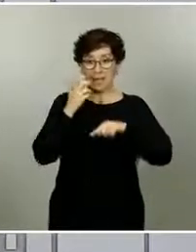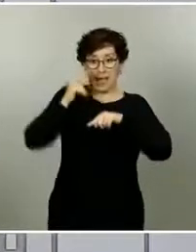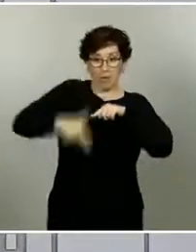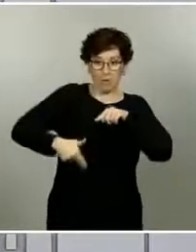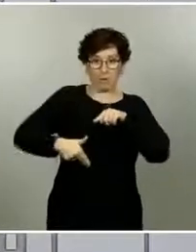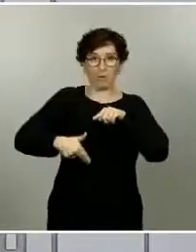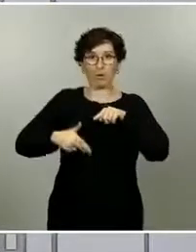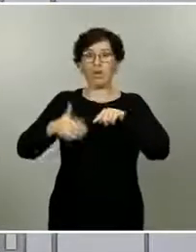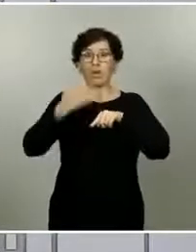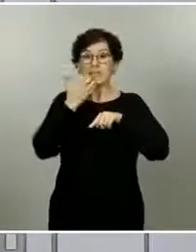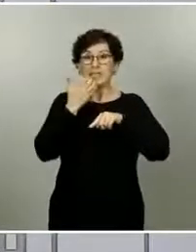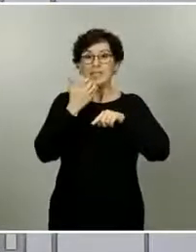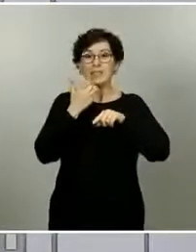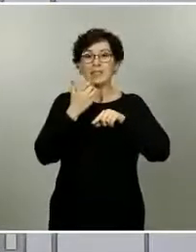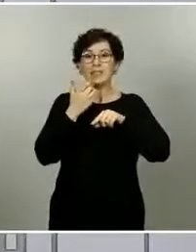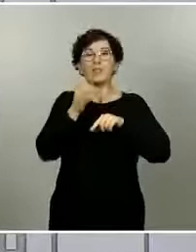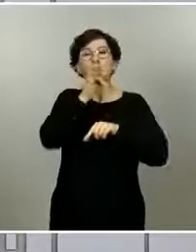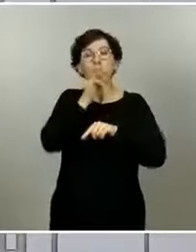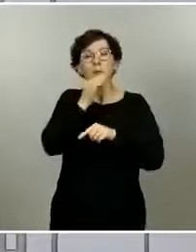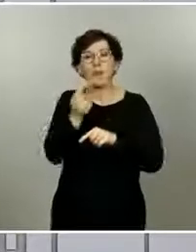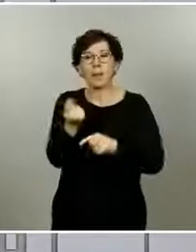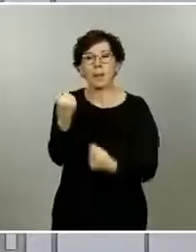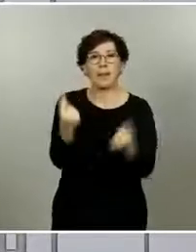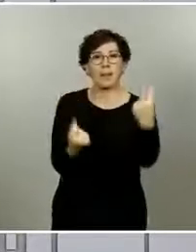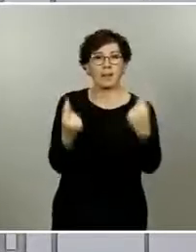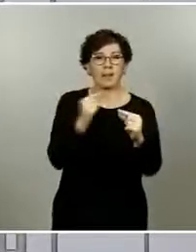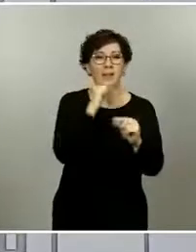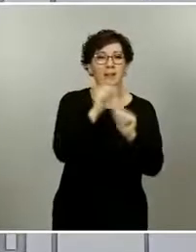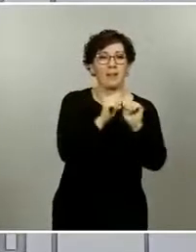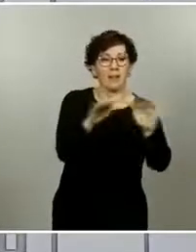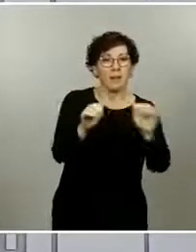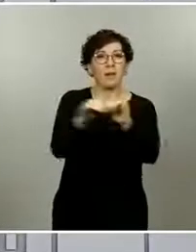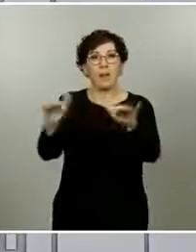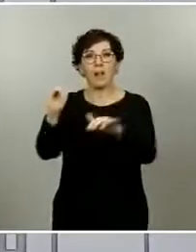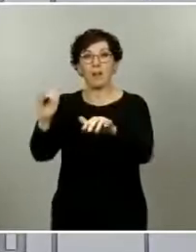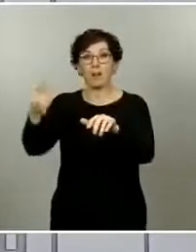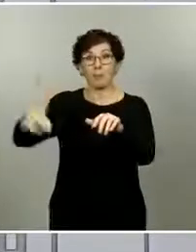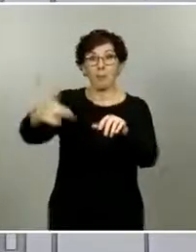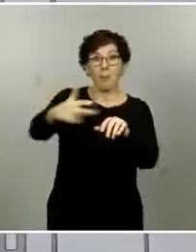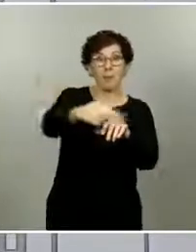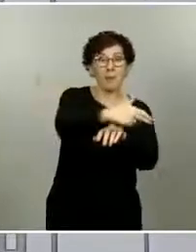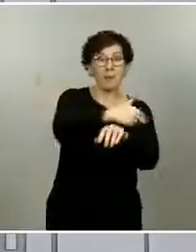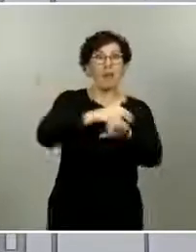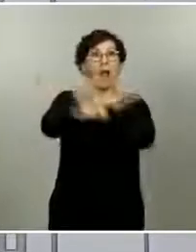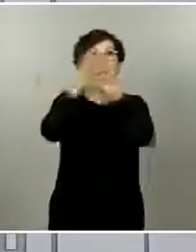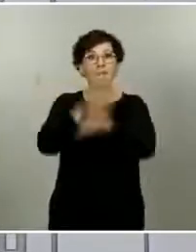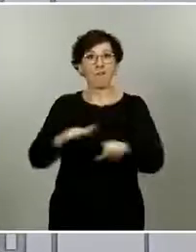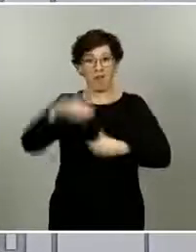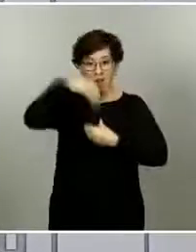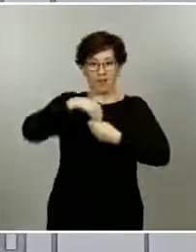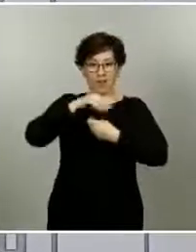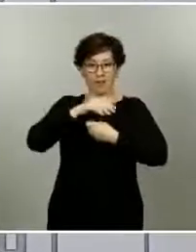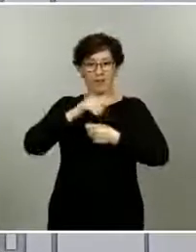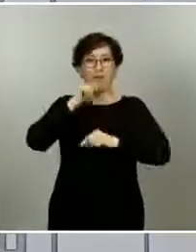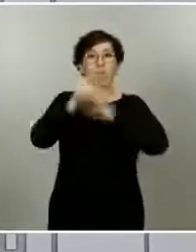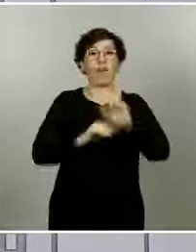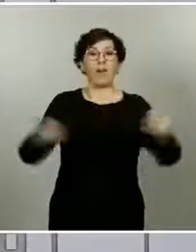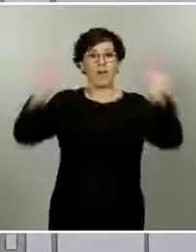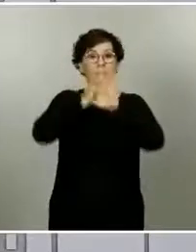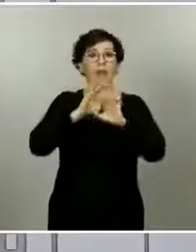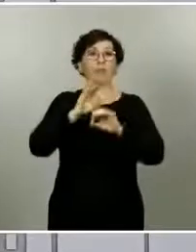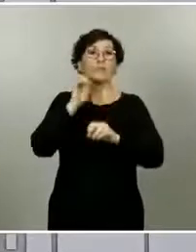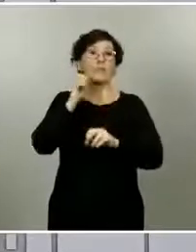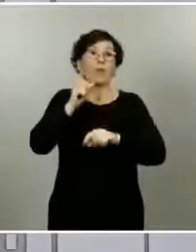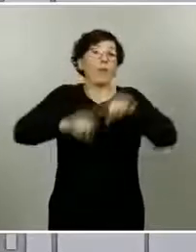eliminaremos esas cadenas residuales que decía transmisión y podremos pasar a una situación en la que los rebrotes dependan únicamente de la importación. Y las